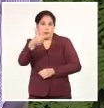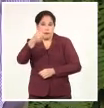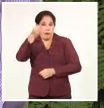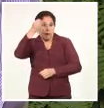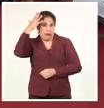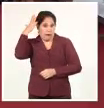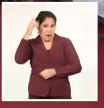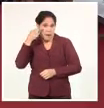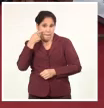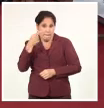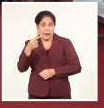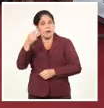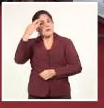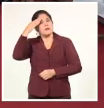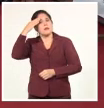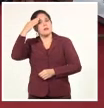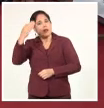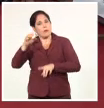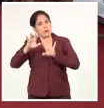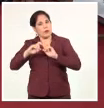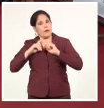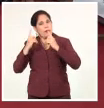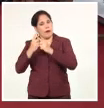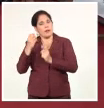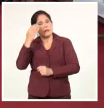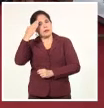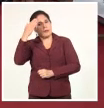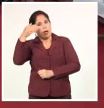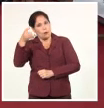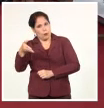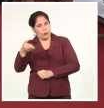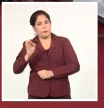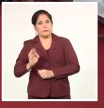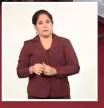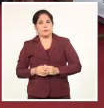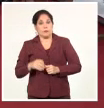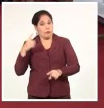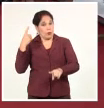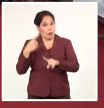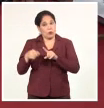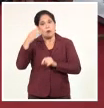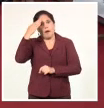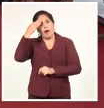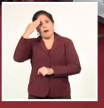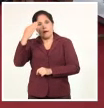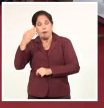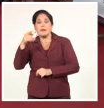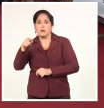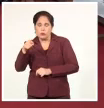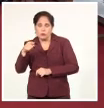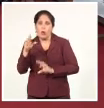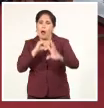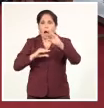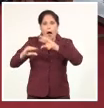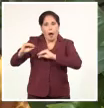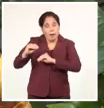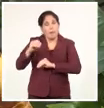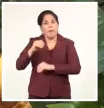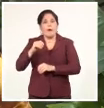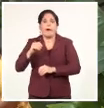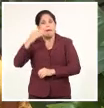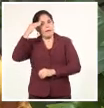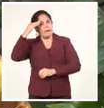primer momento el saludo del secretario general de la ONU, Antonio Guterres, y le agradeció la posibilidad de sostener este intercambio,